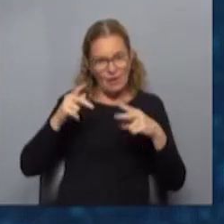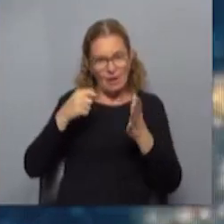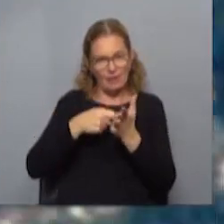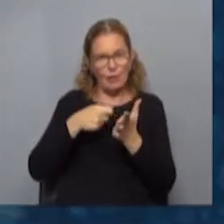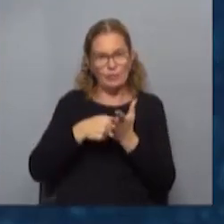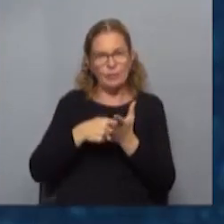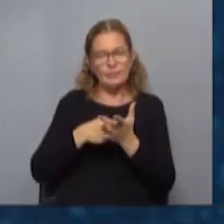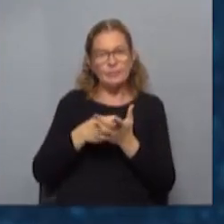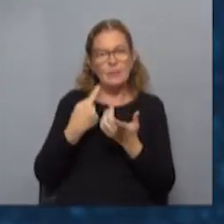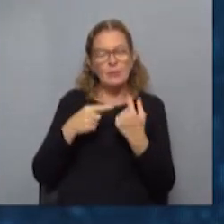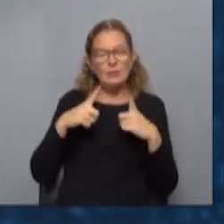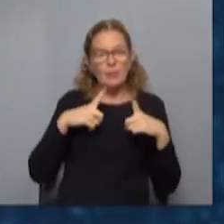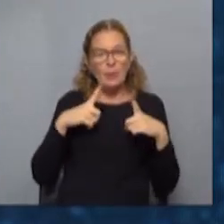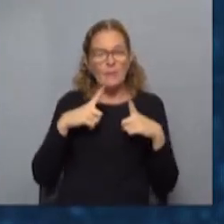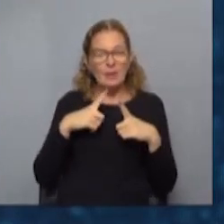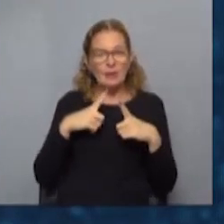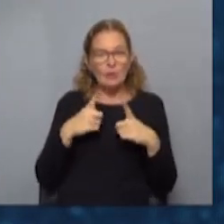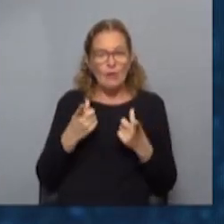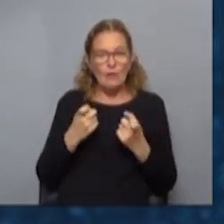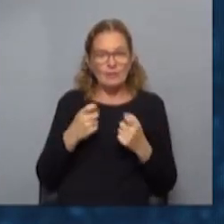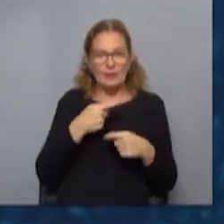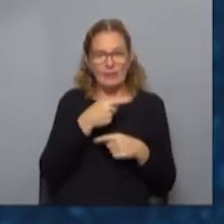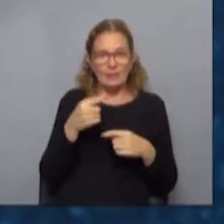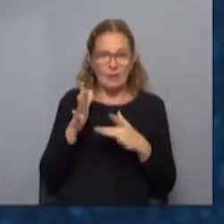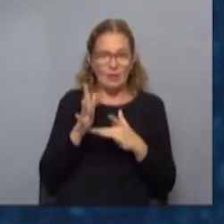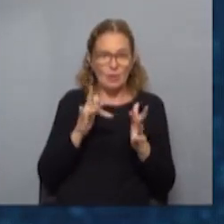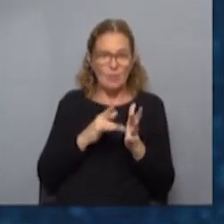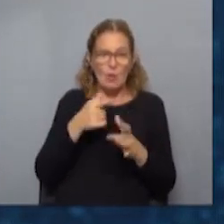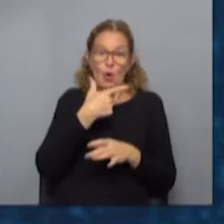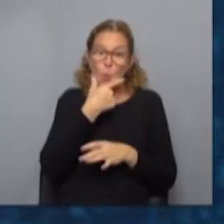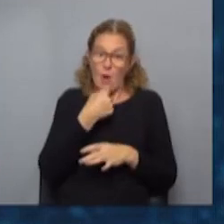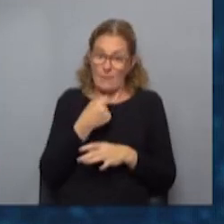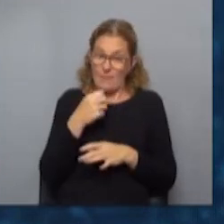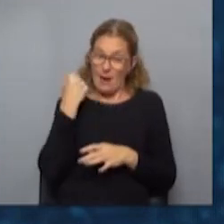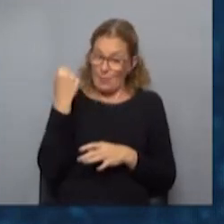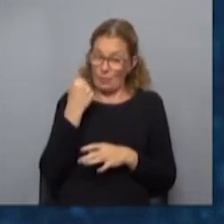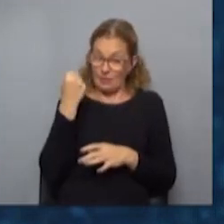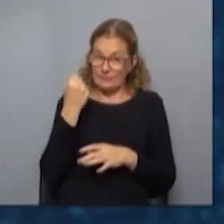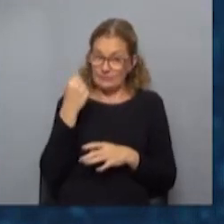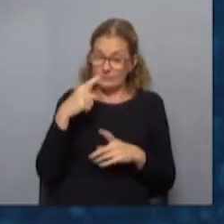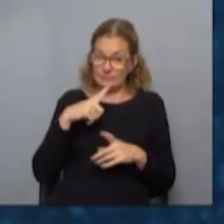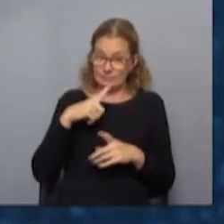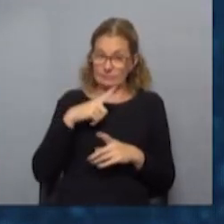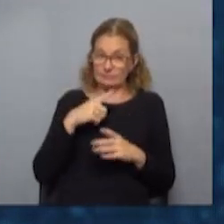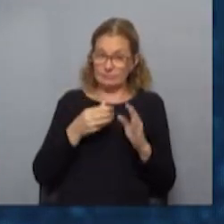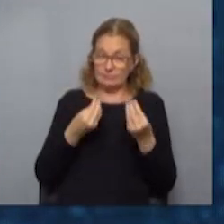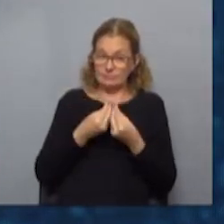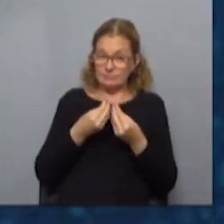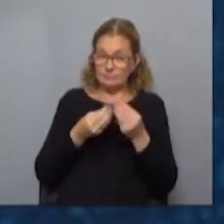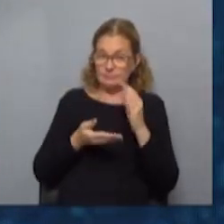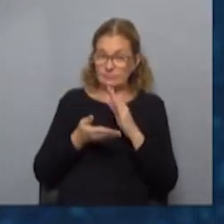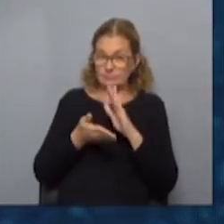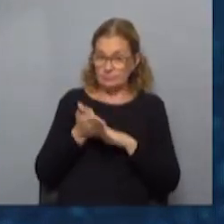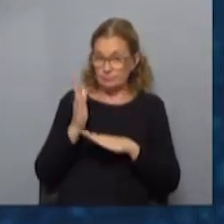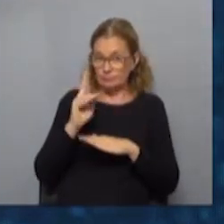Entonces estamos esperando, lo fuerte de la semana de turismo es a partir del jueves. Se esperaba que salieran muchos uruguayos al exterior